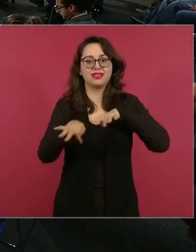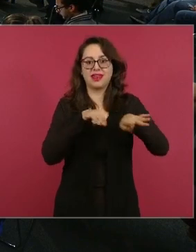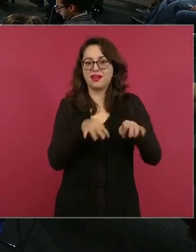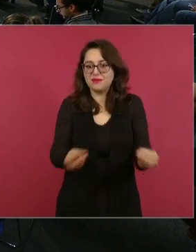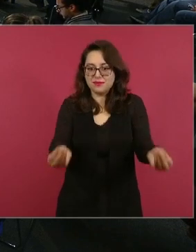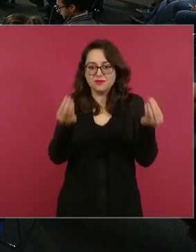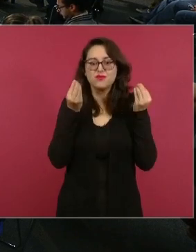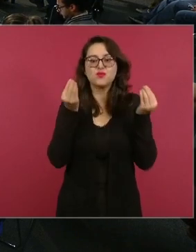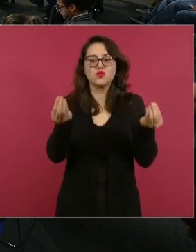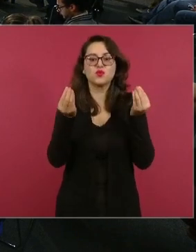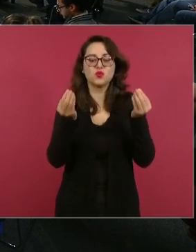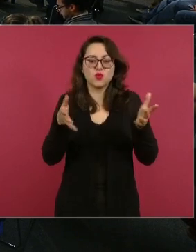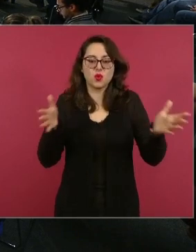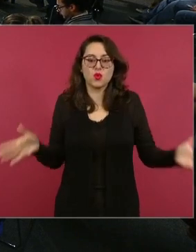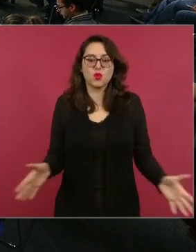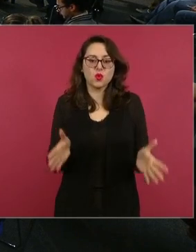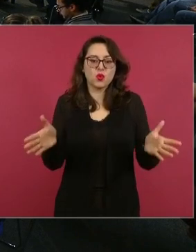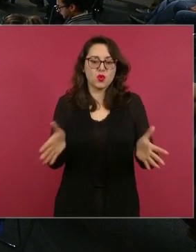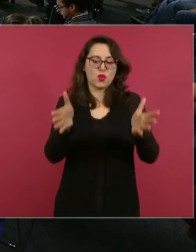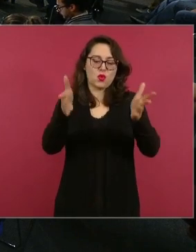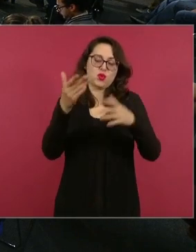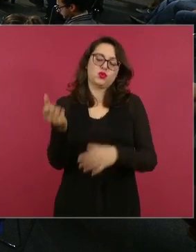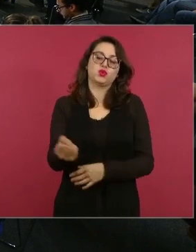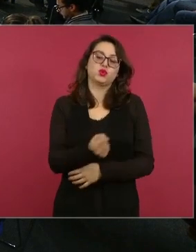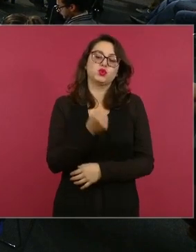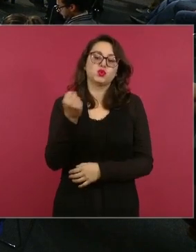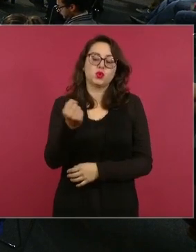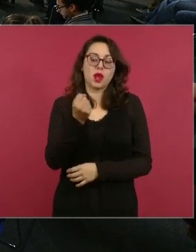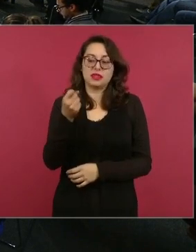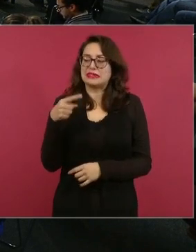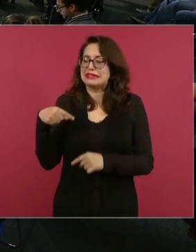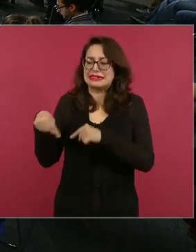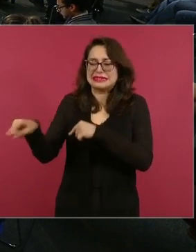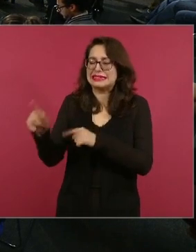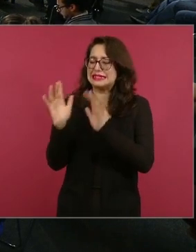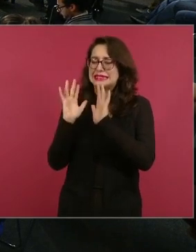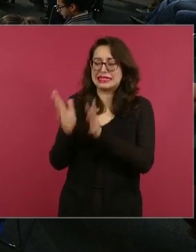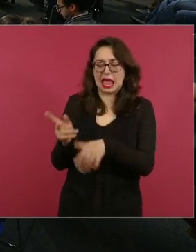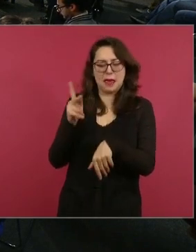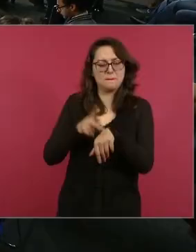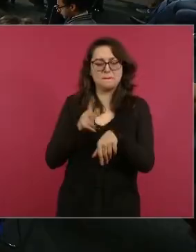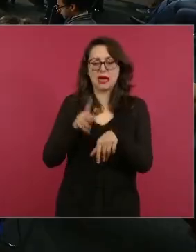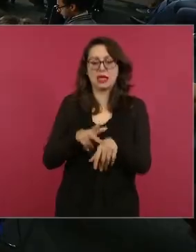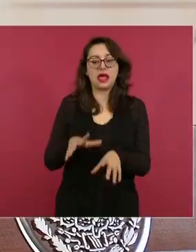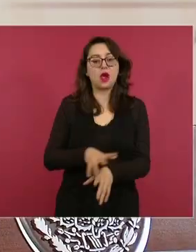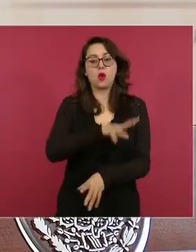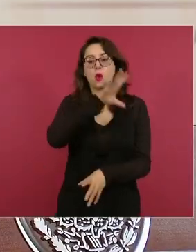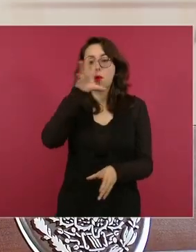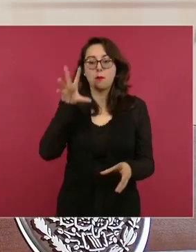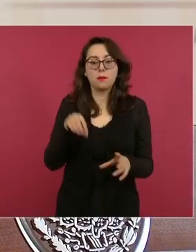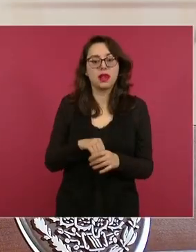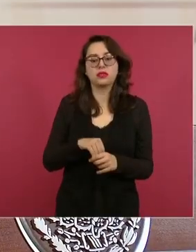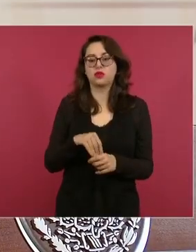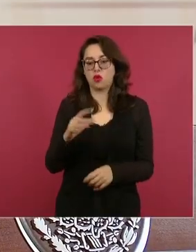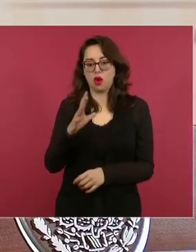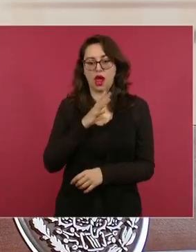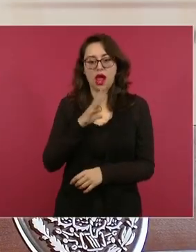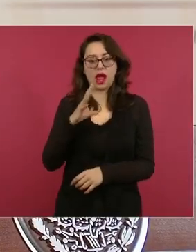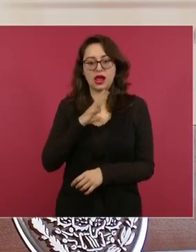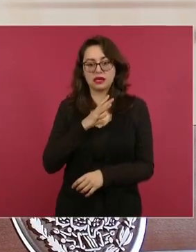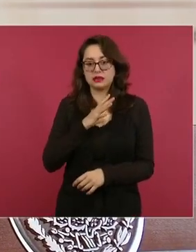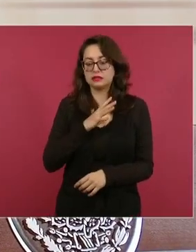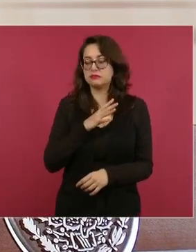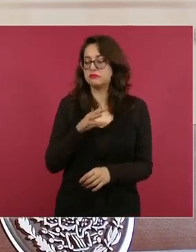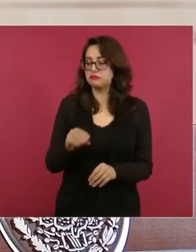tren maya afortunadamente ya es poco lo que falta del balasto ya está tendido